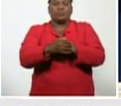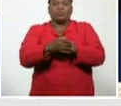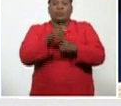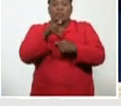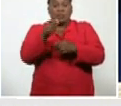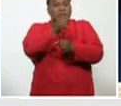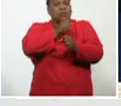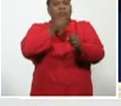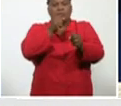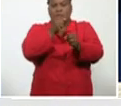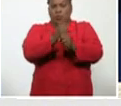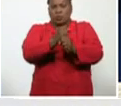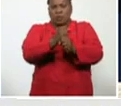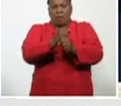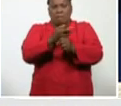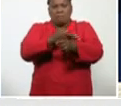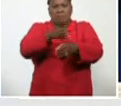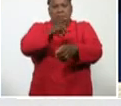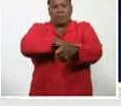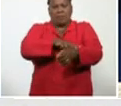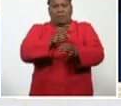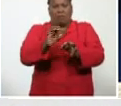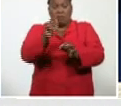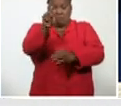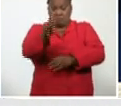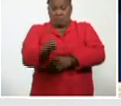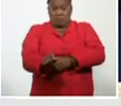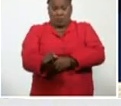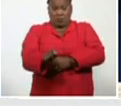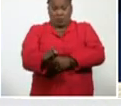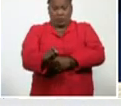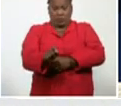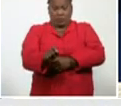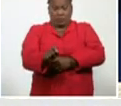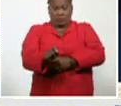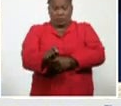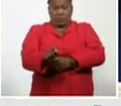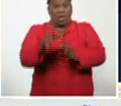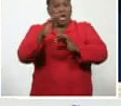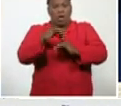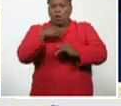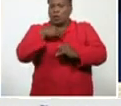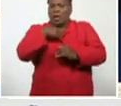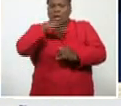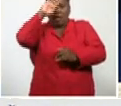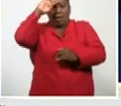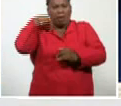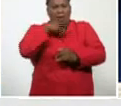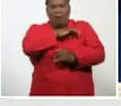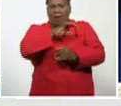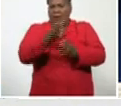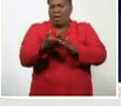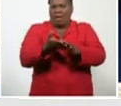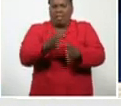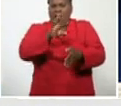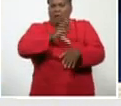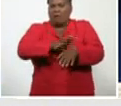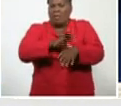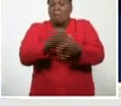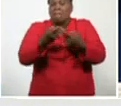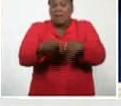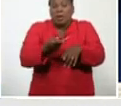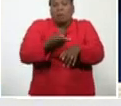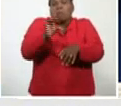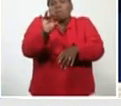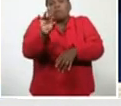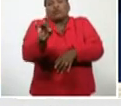utilizando, de forma preventiva, en una persona, que no tiene, síntomas, que no tiene la enfermedad, pero que preventivamente, le voy